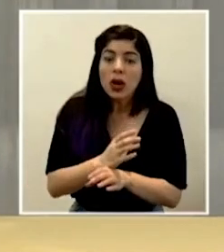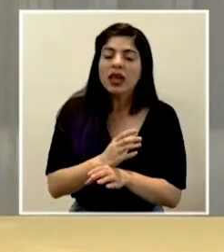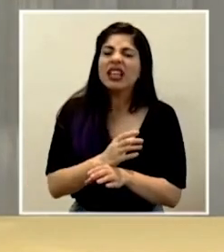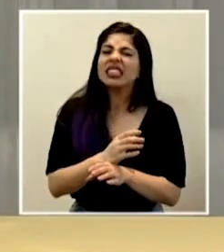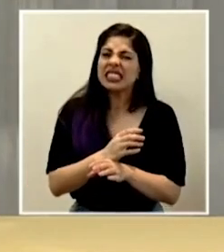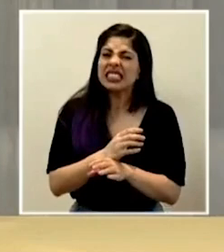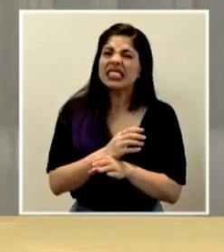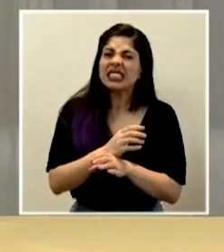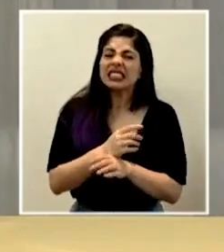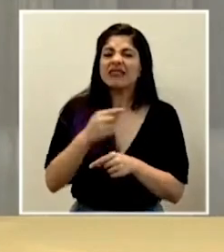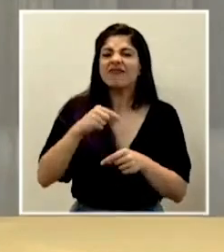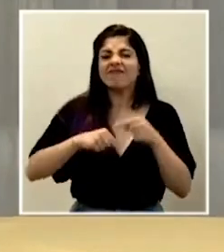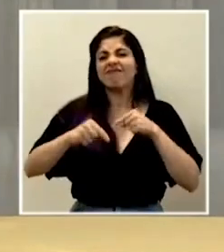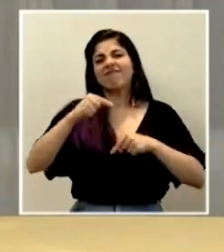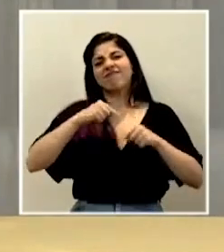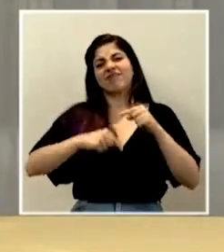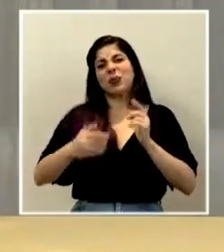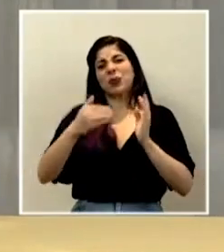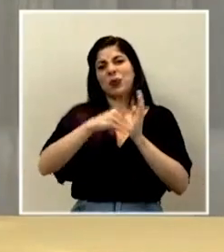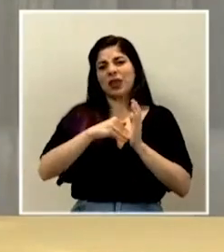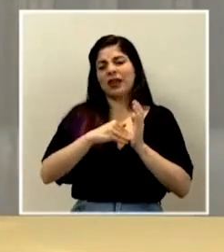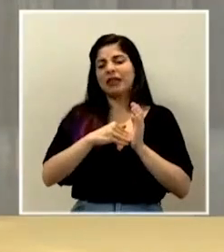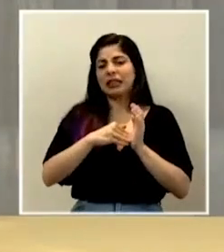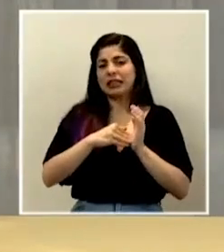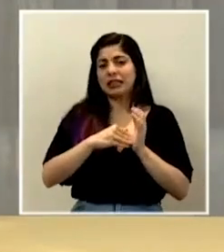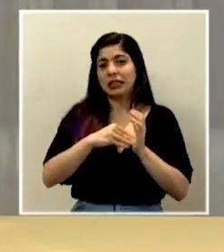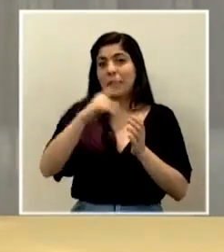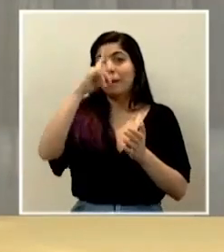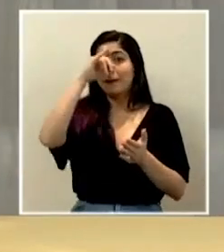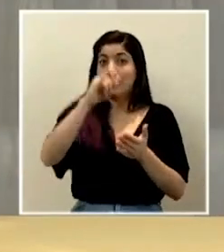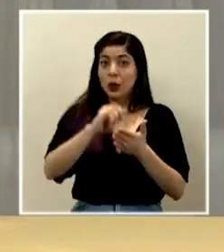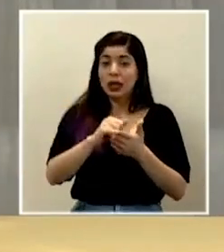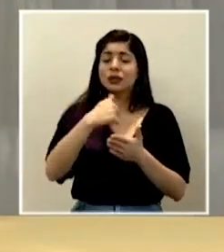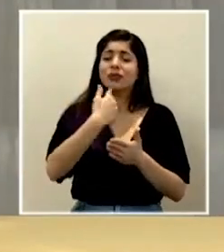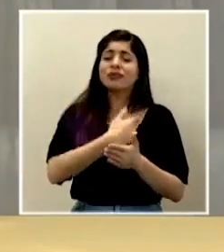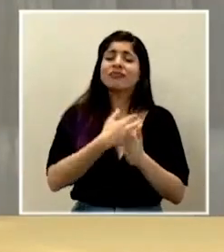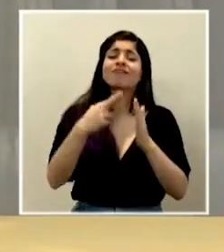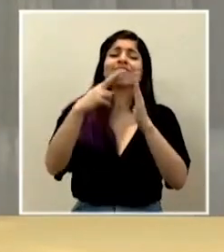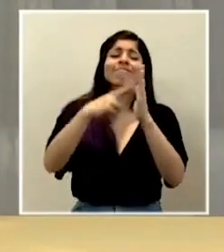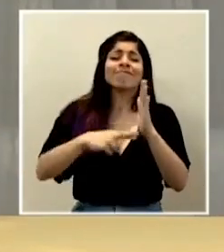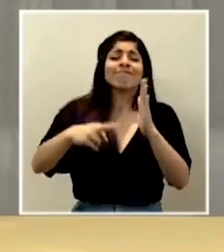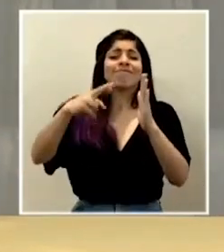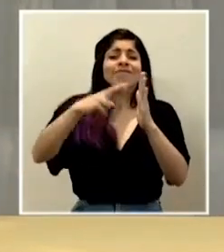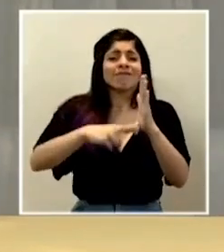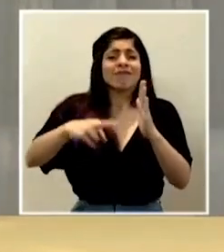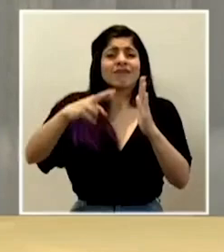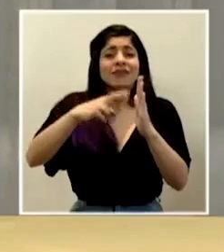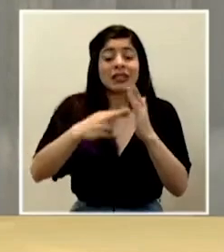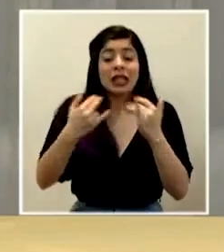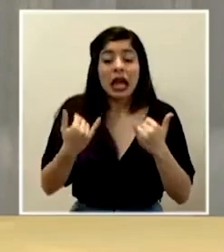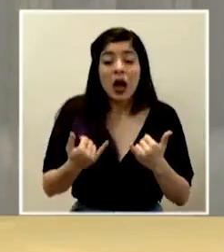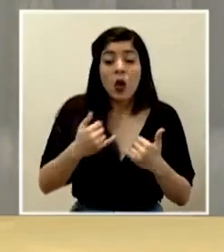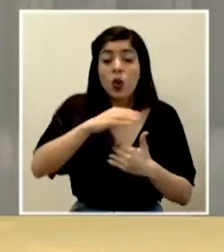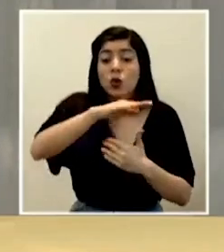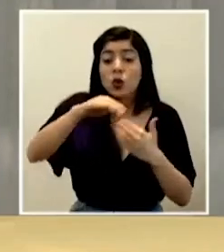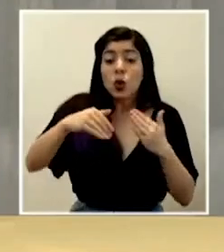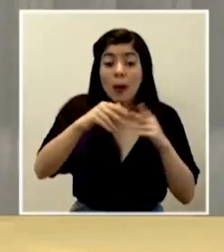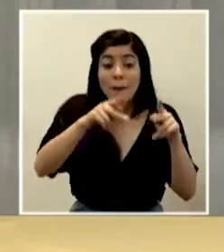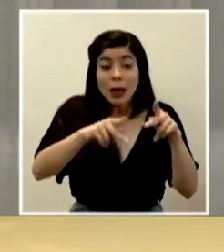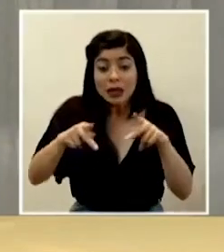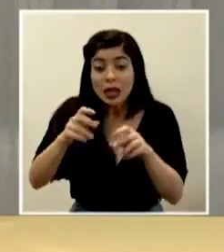ir para atrás con todo. Y aquí, por eso insistimos, lo que hacemos todos y todas